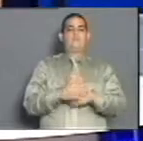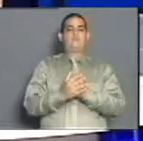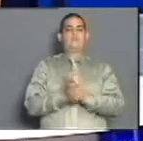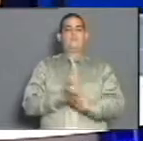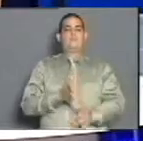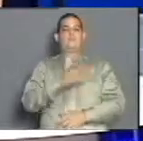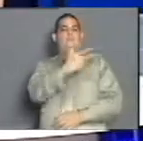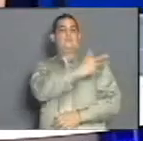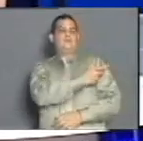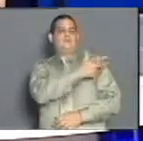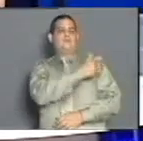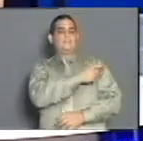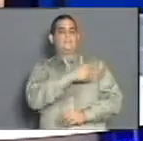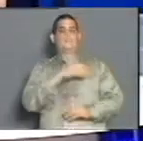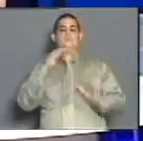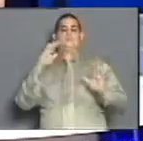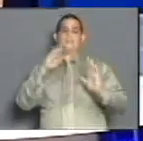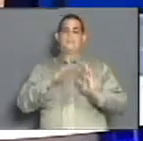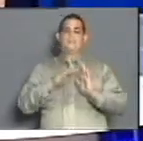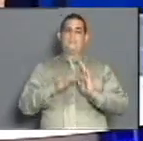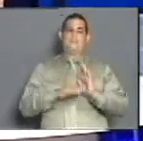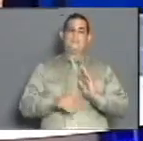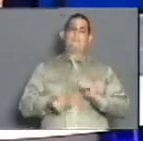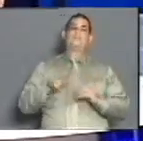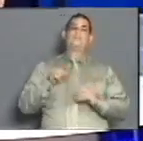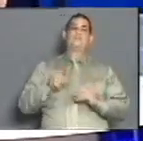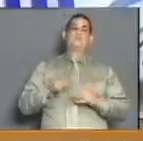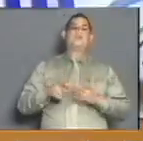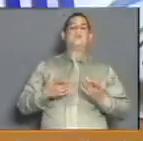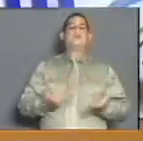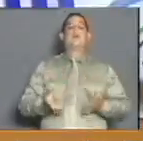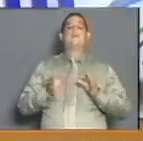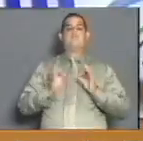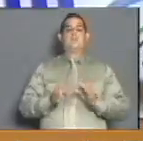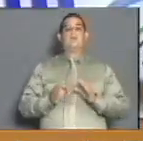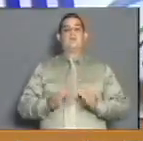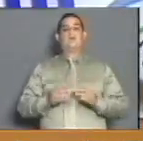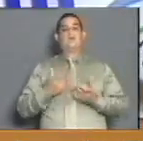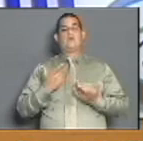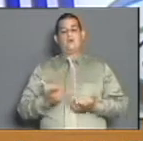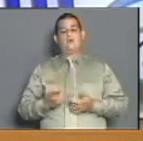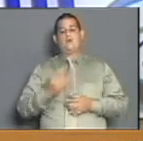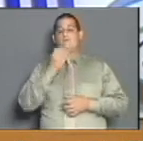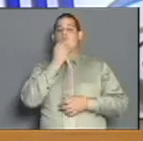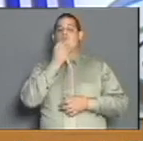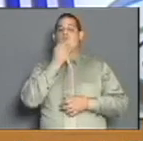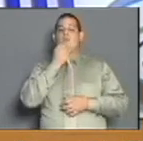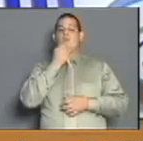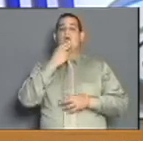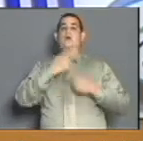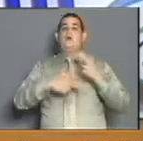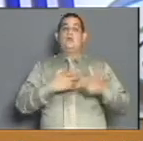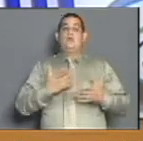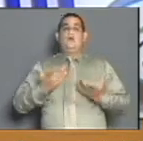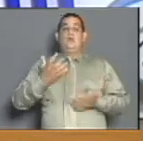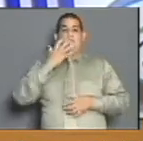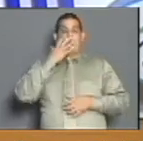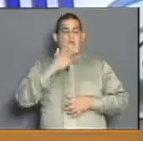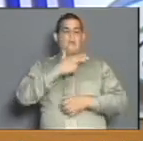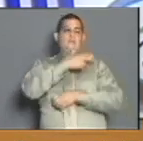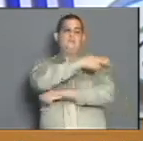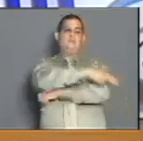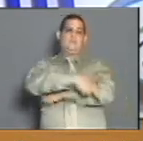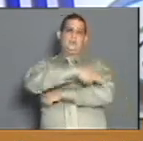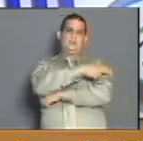se vacuna, usted va a disminuir el peligro de que aparezca. Pero puede haber incremento, les digo y la alerta una vez más. Países como